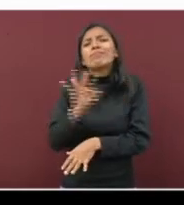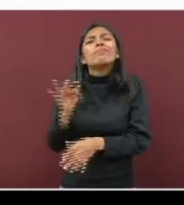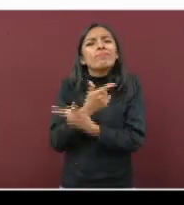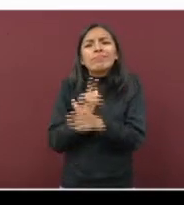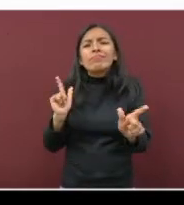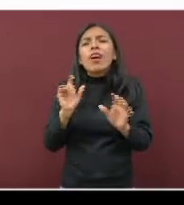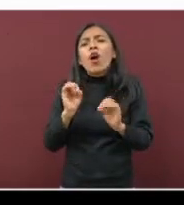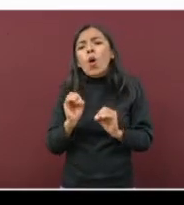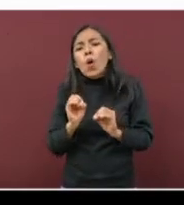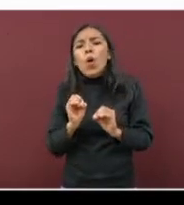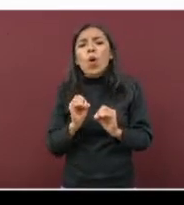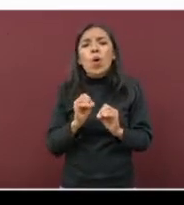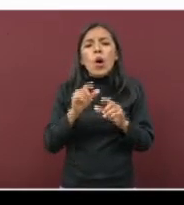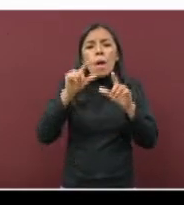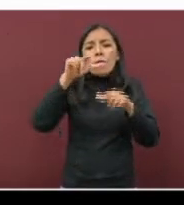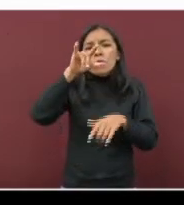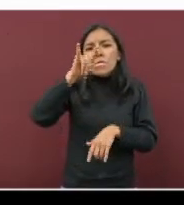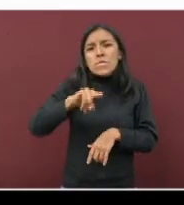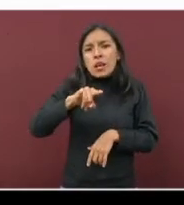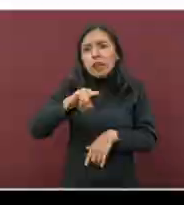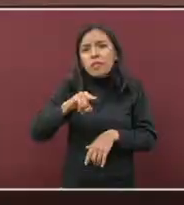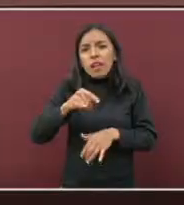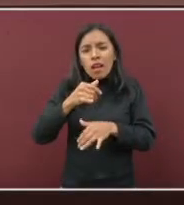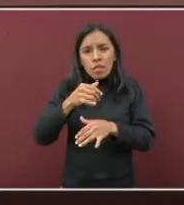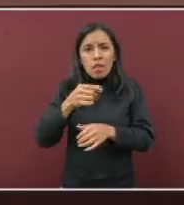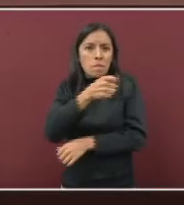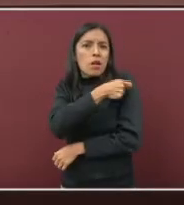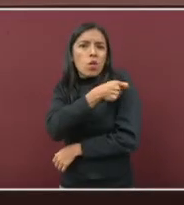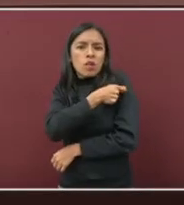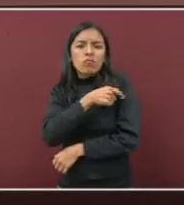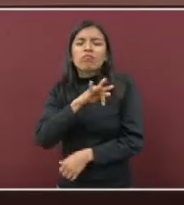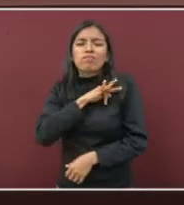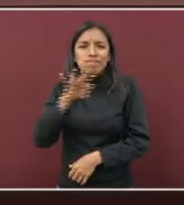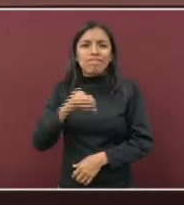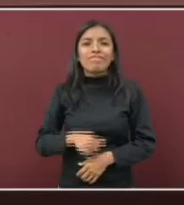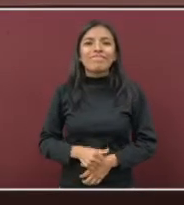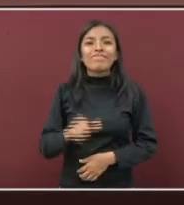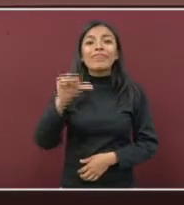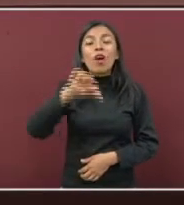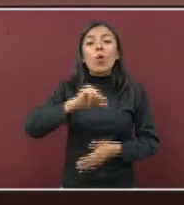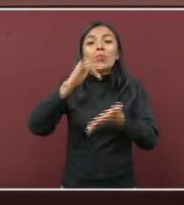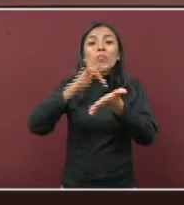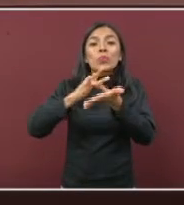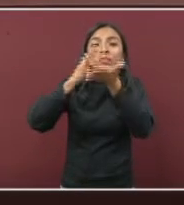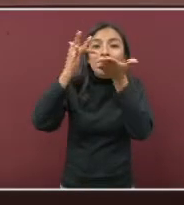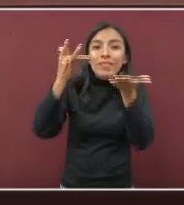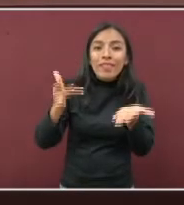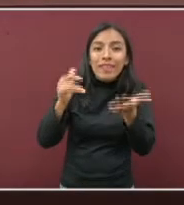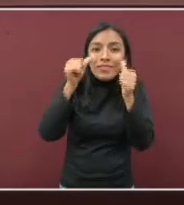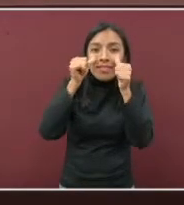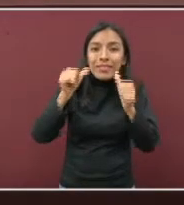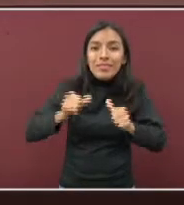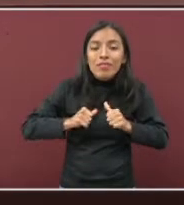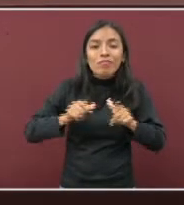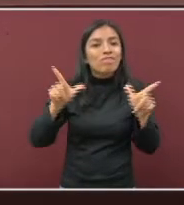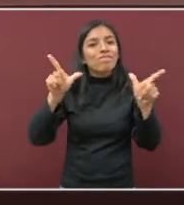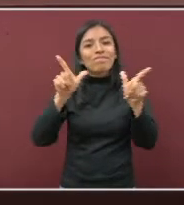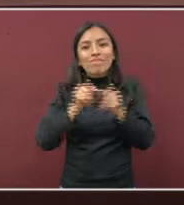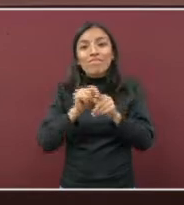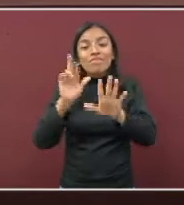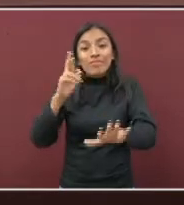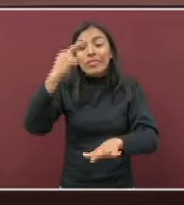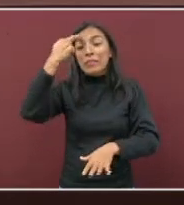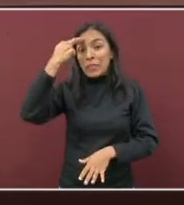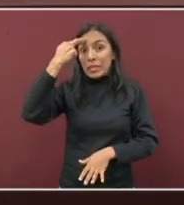las convocatorias de vacunación vigentes. Por hoy, muy agradecido con ustedes, es todo, y